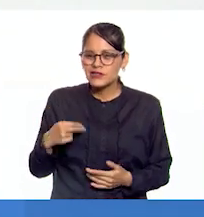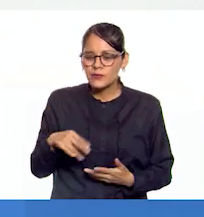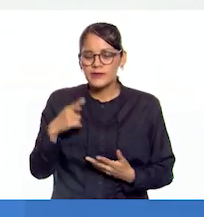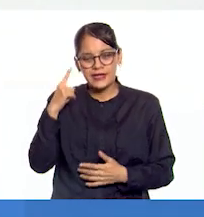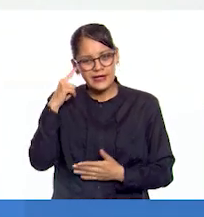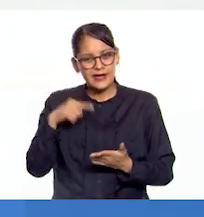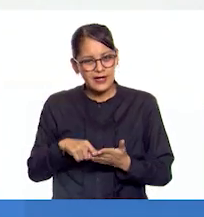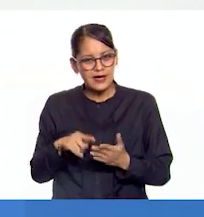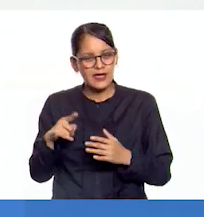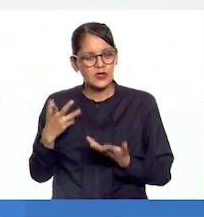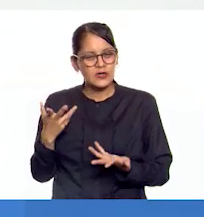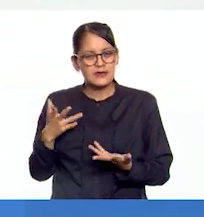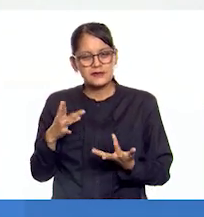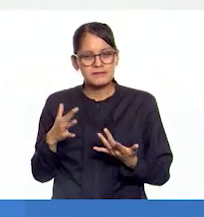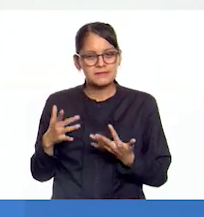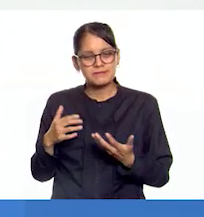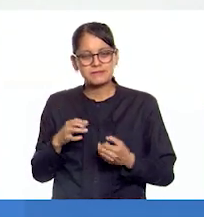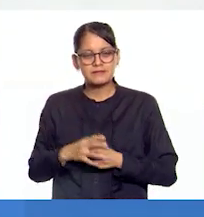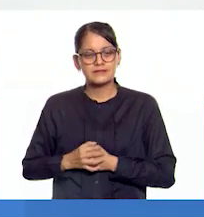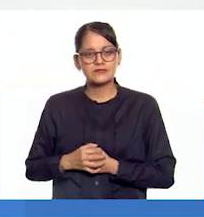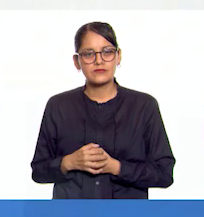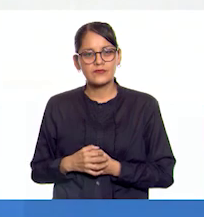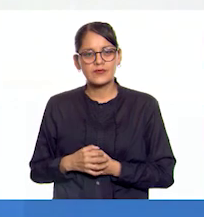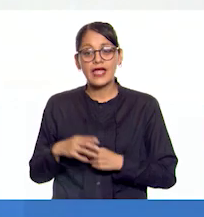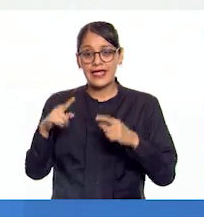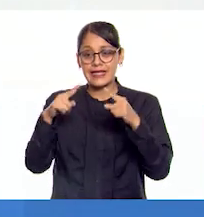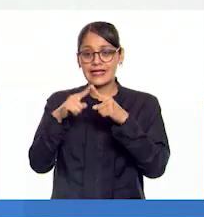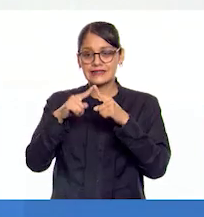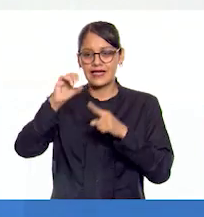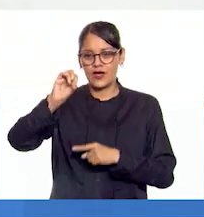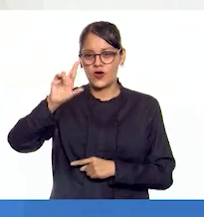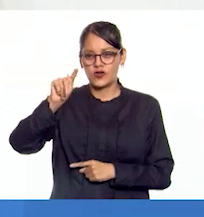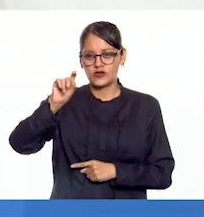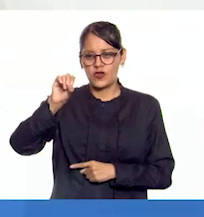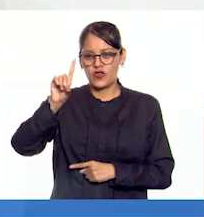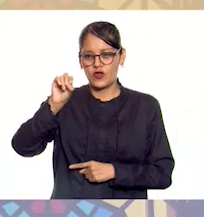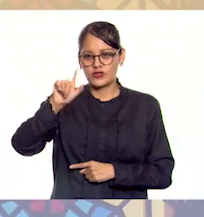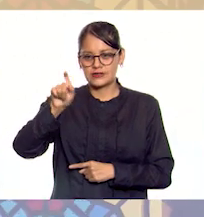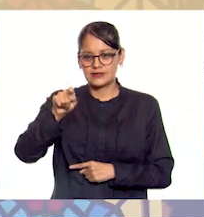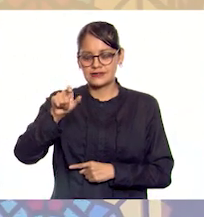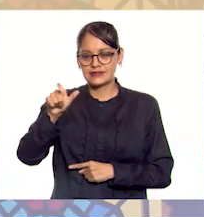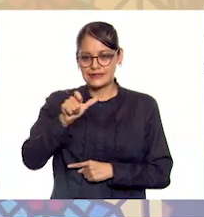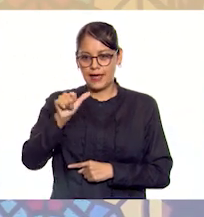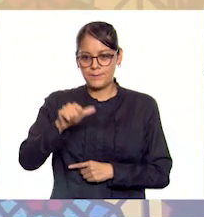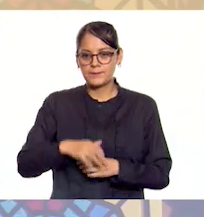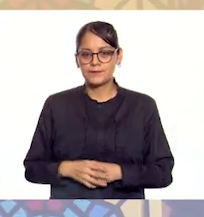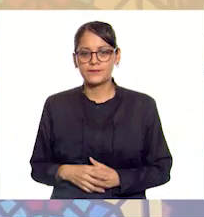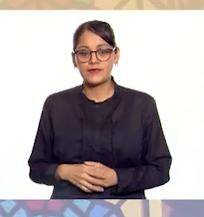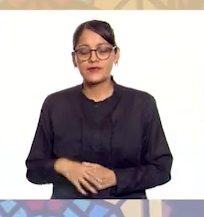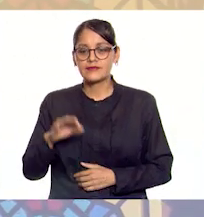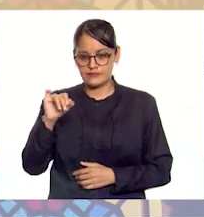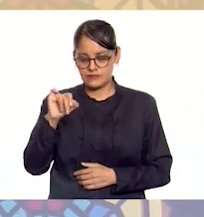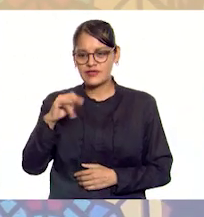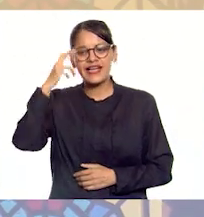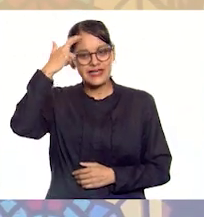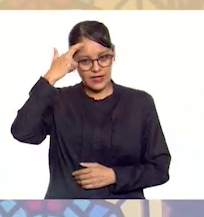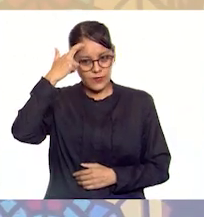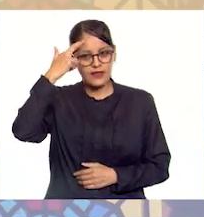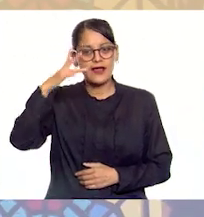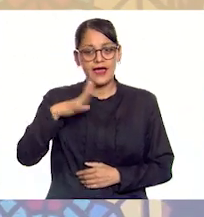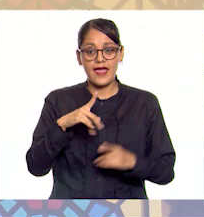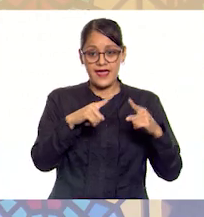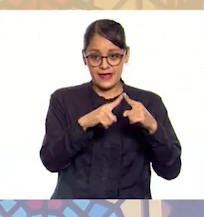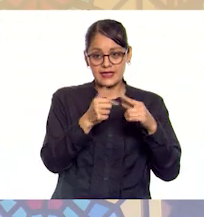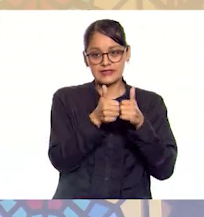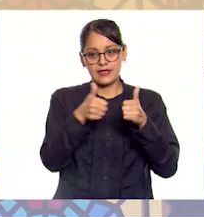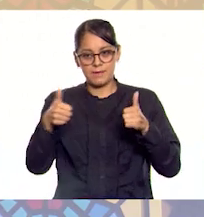cristianismo que hicieron ellos. ¡Ay, ay, ay! Iglesia ortodoxa. Muy bien, Iglesia ortodoxa. Recordemos que se separó la iglesia